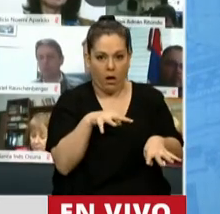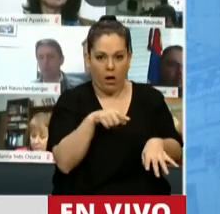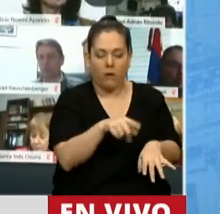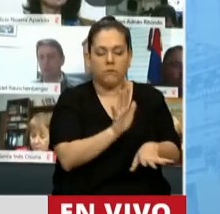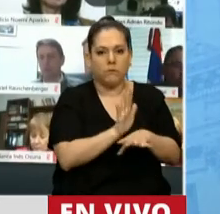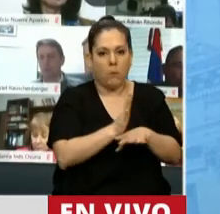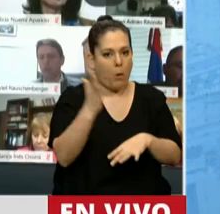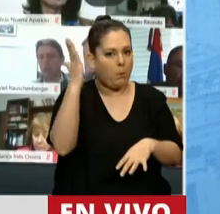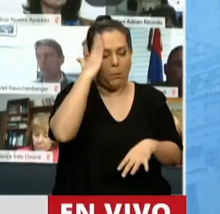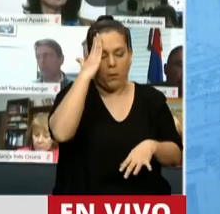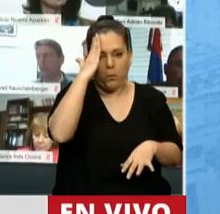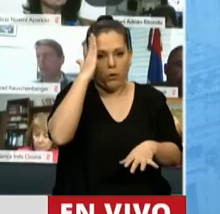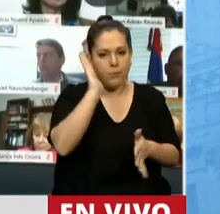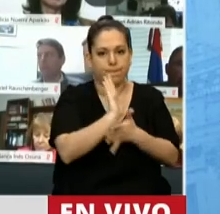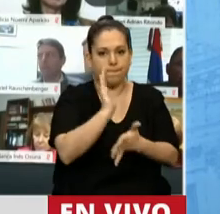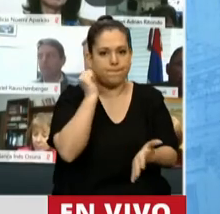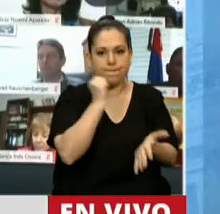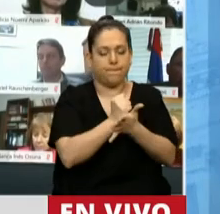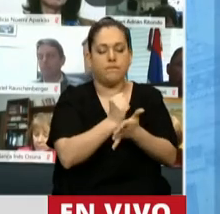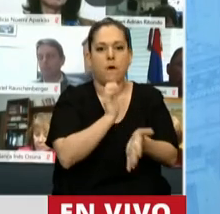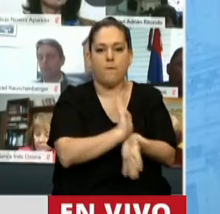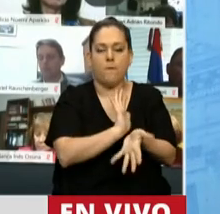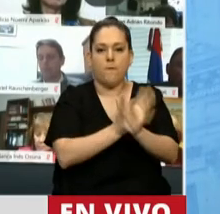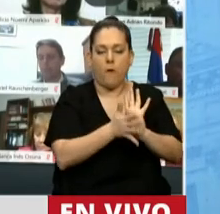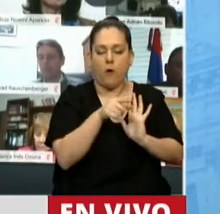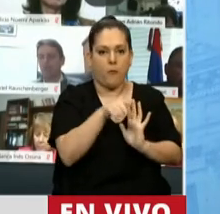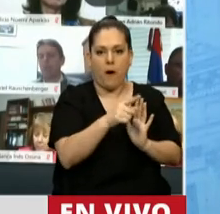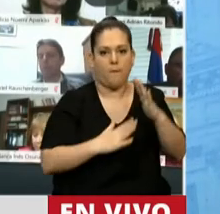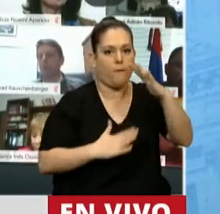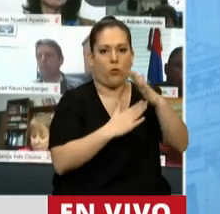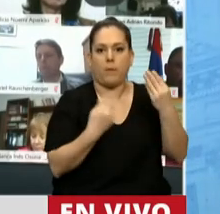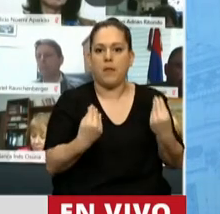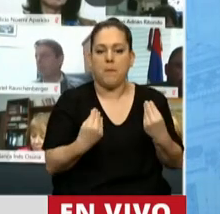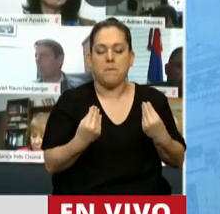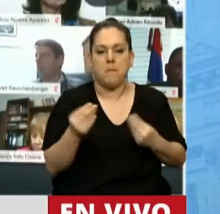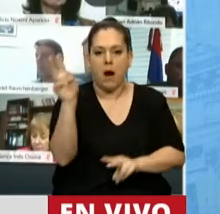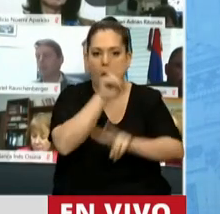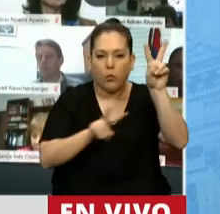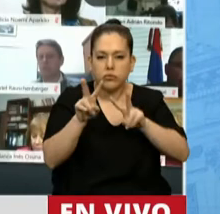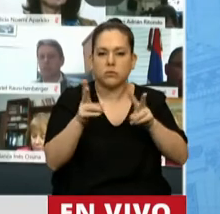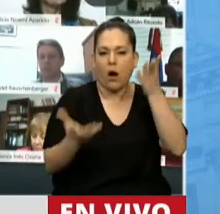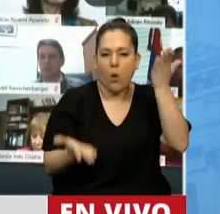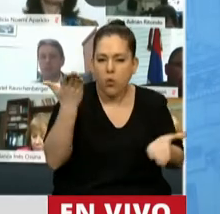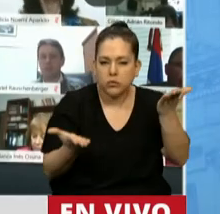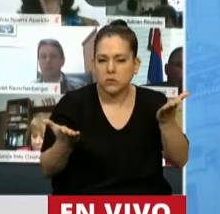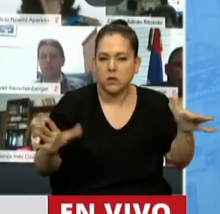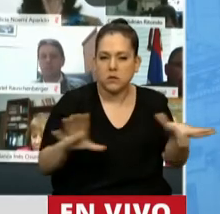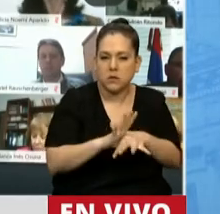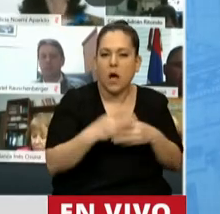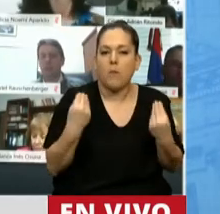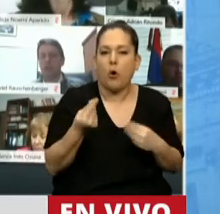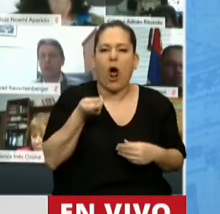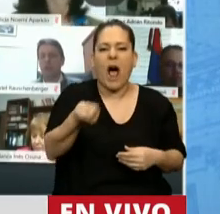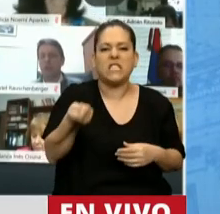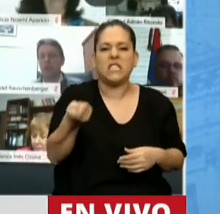memoria sería la herramienta fundamental, no sólo en la búsqueda de justicia por el asesinato de